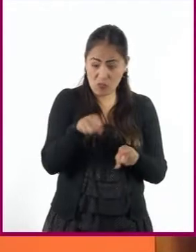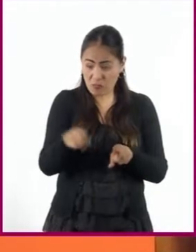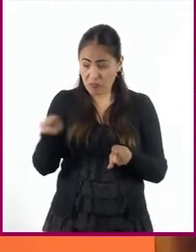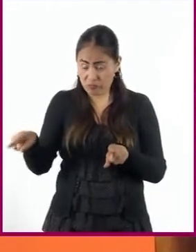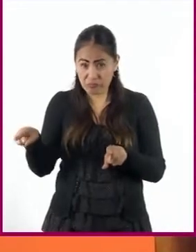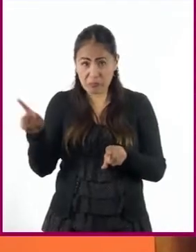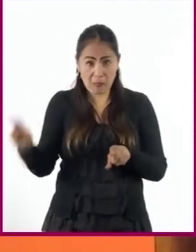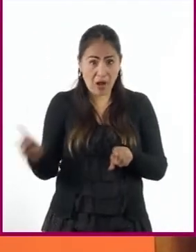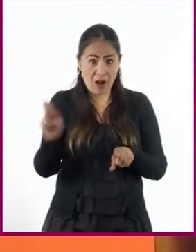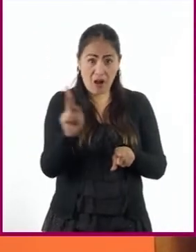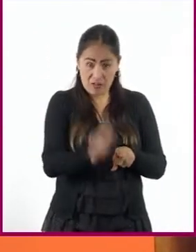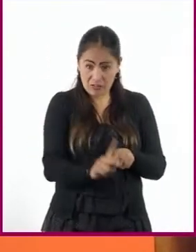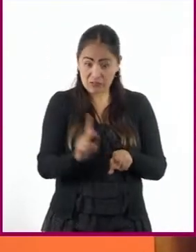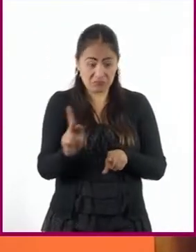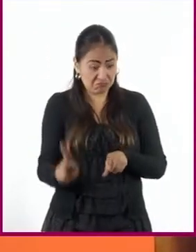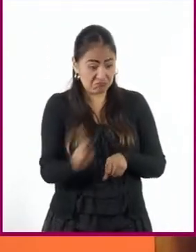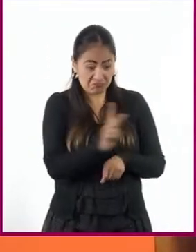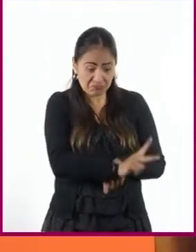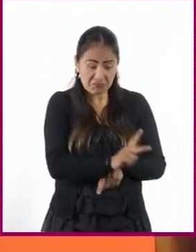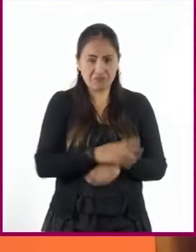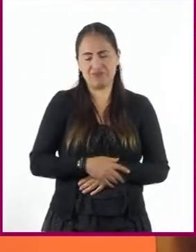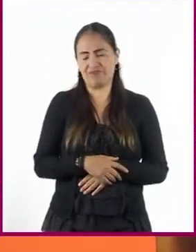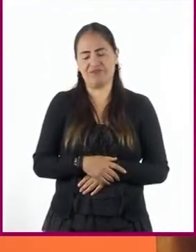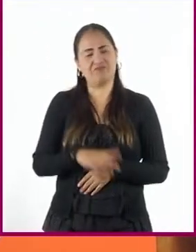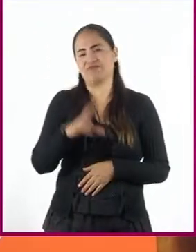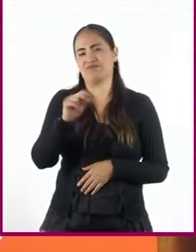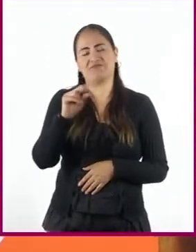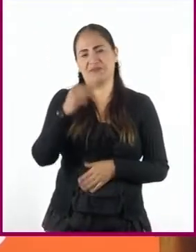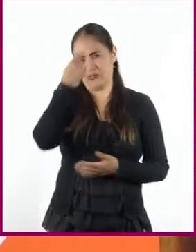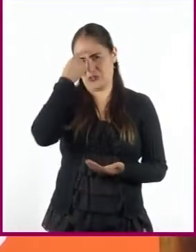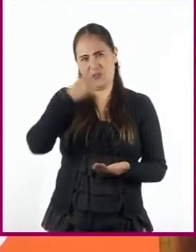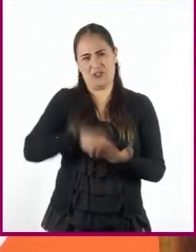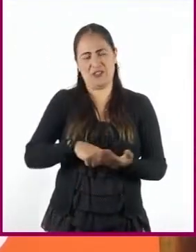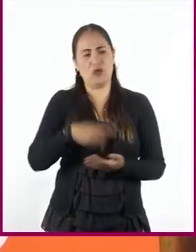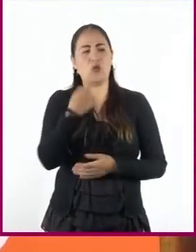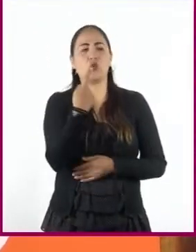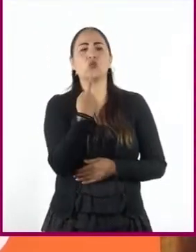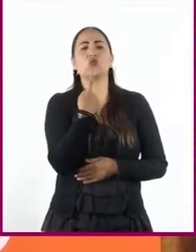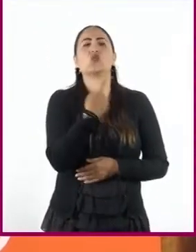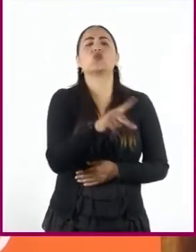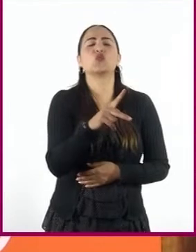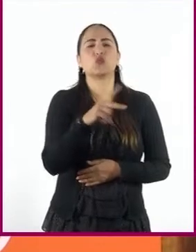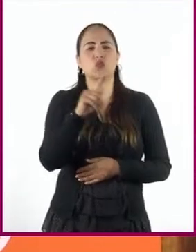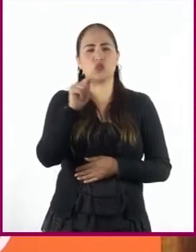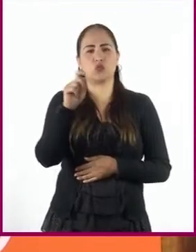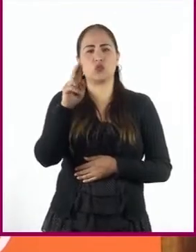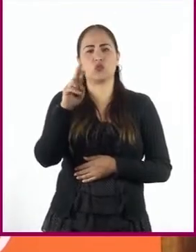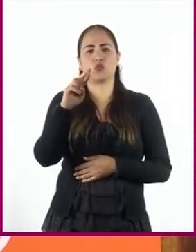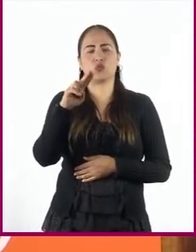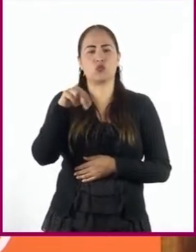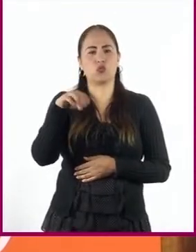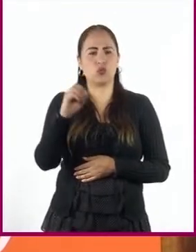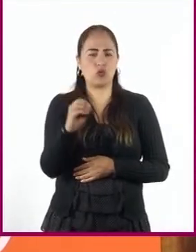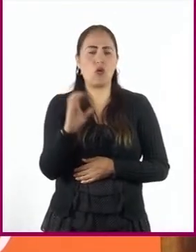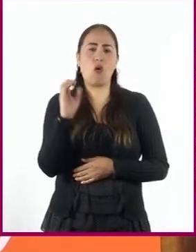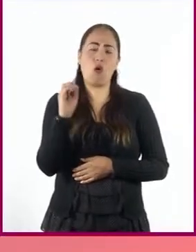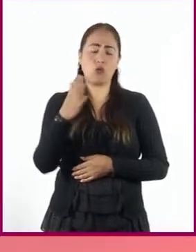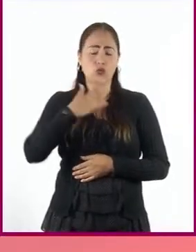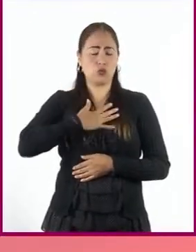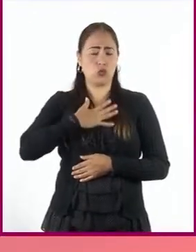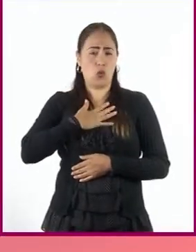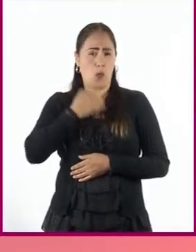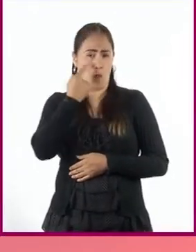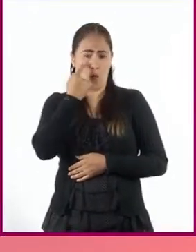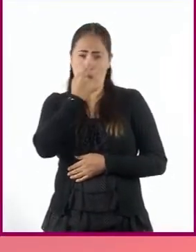Seguro que no, profesor. No creo que digan entre sus familiares, su turno, por favor. O según mis observaciones...